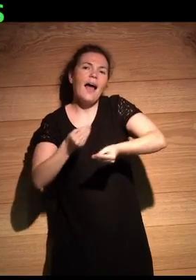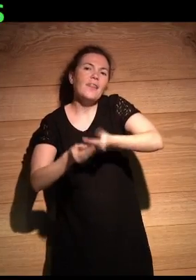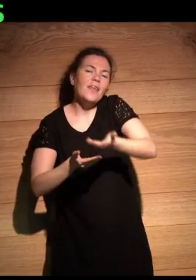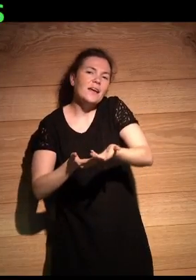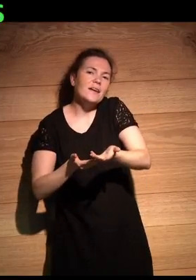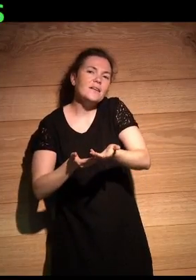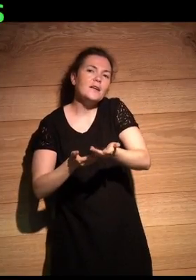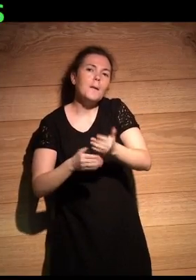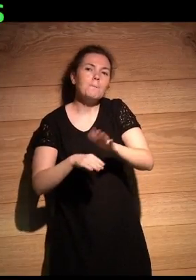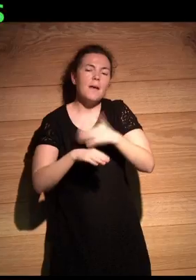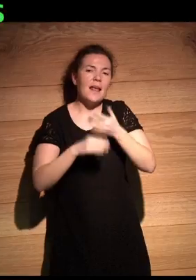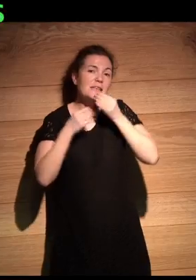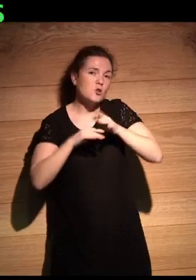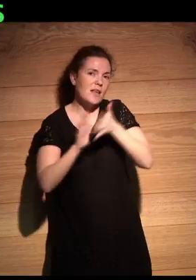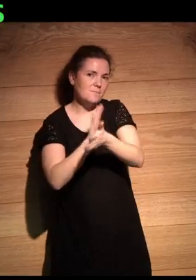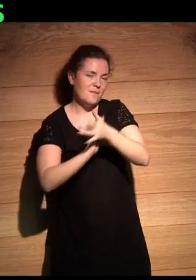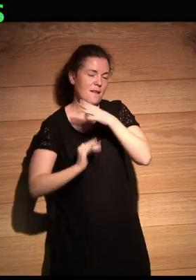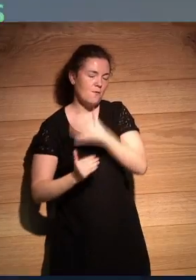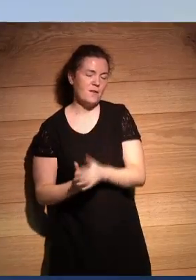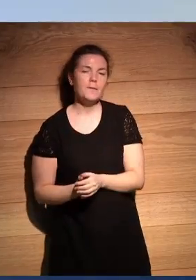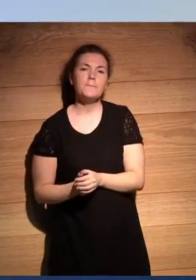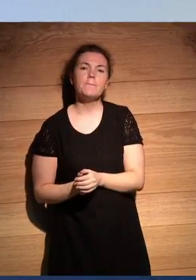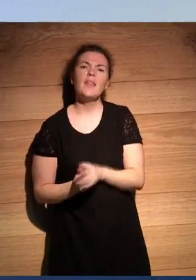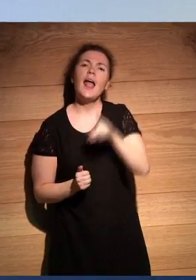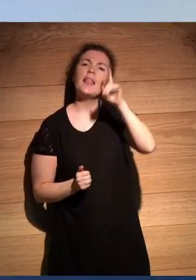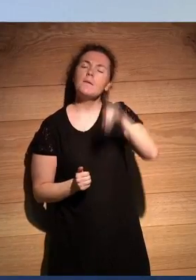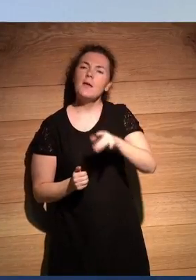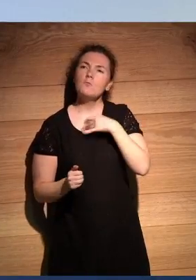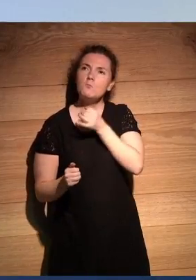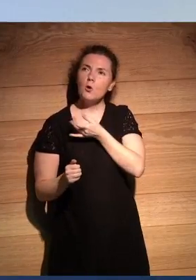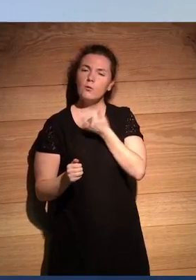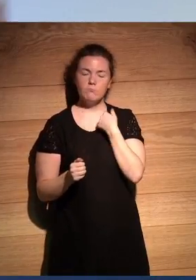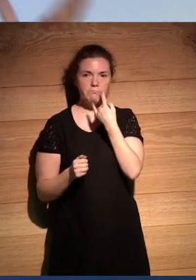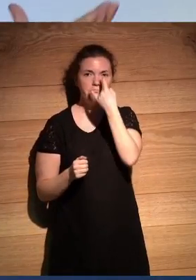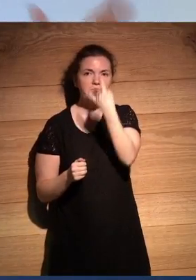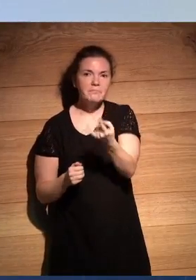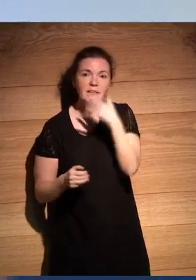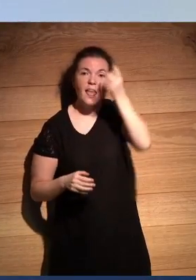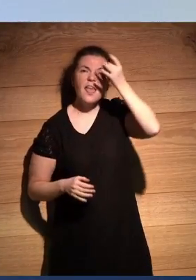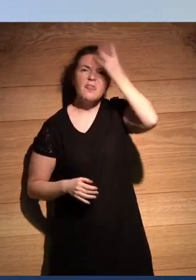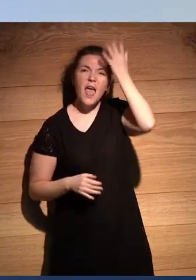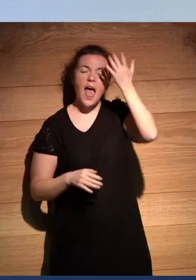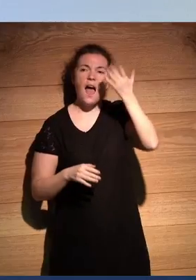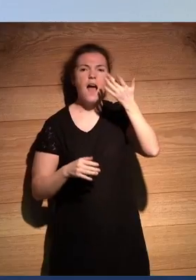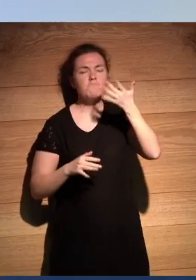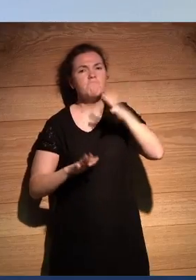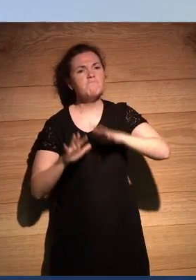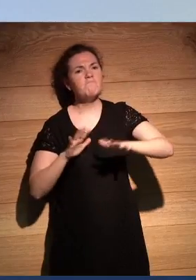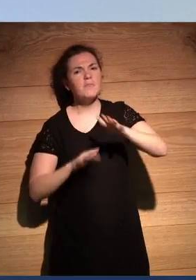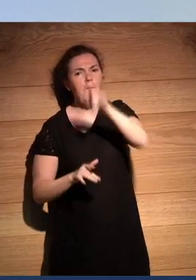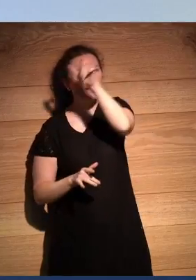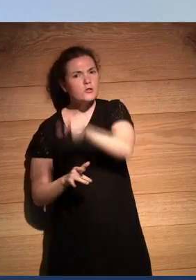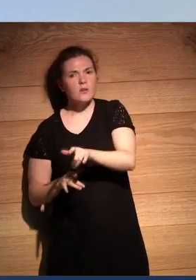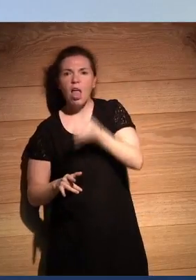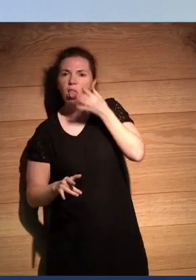contar esta historia. Y además también nos llamaba muchísimo la atención esta idea también paradójica, ¿no? De cómo alguien que